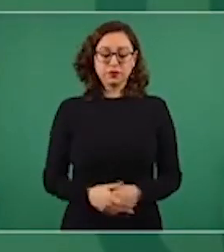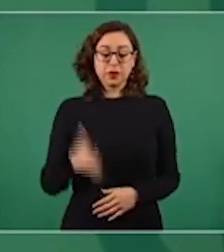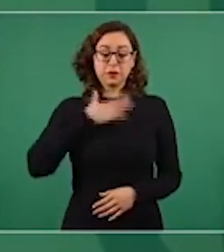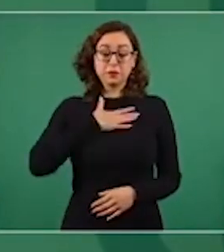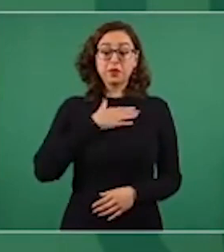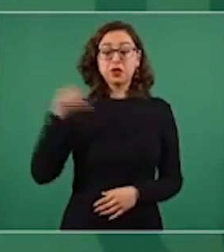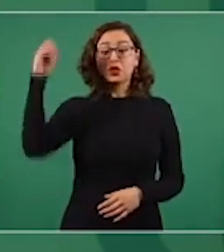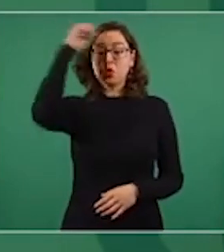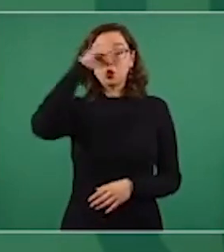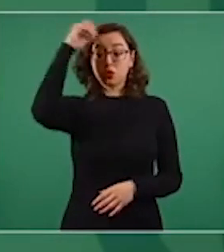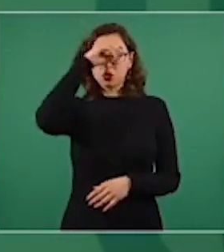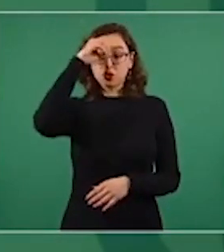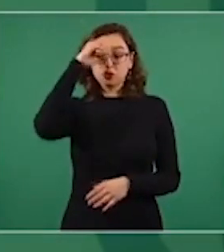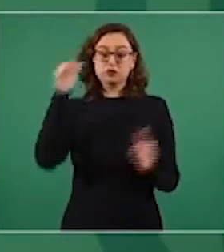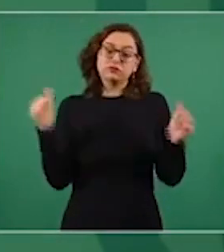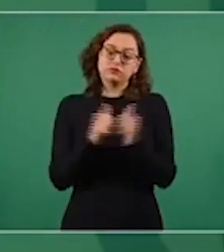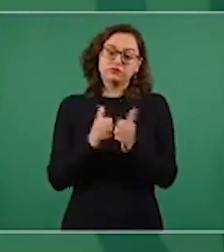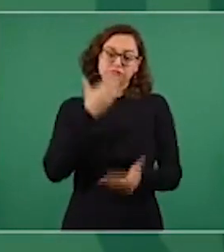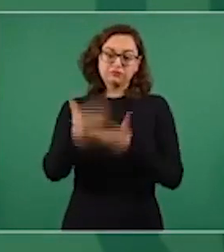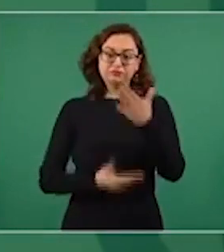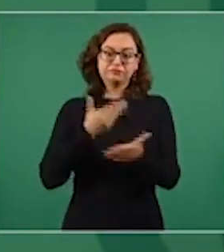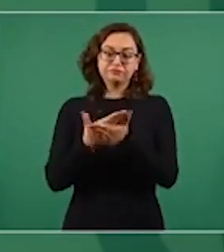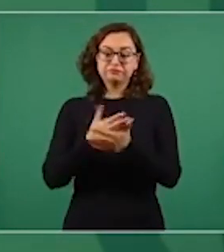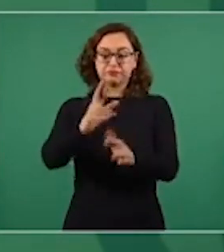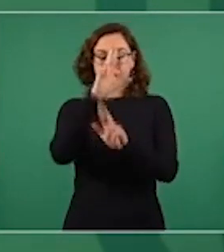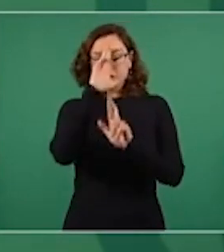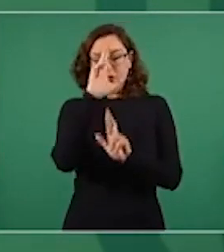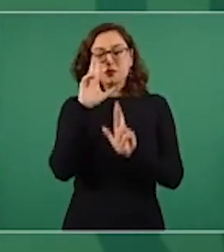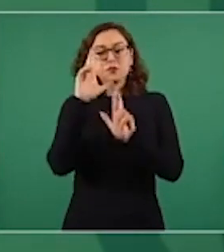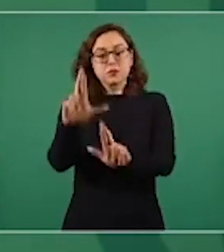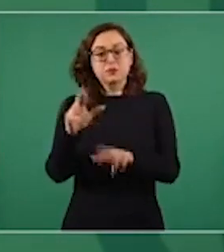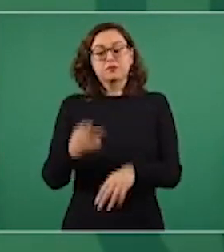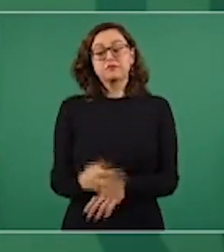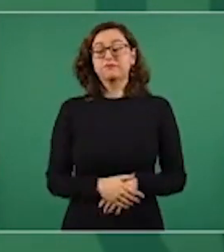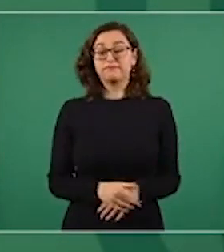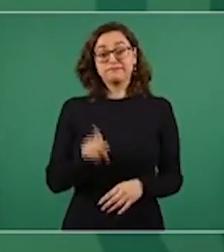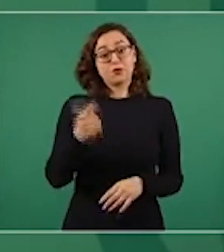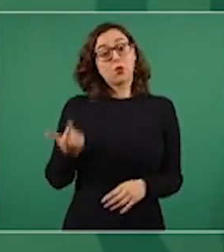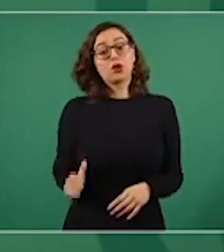respetuosa de la soberanía del Estado